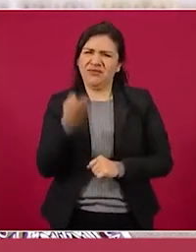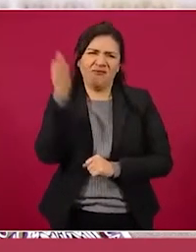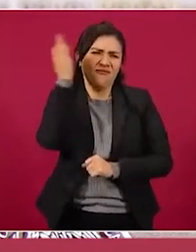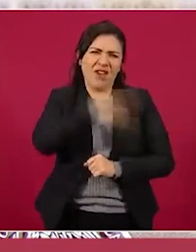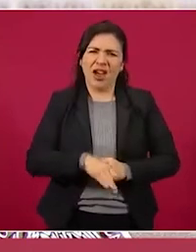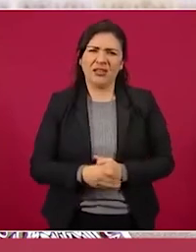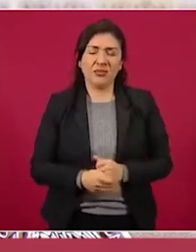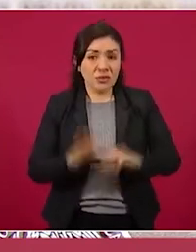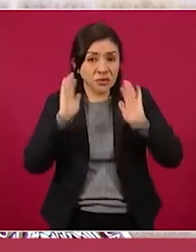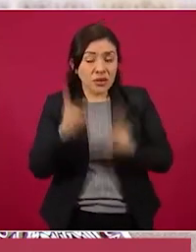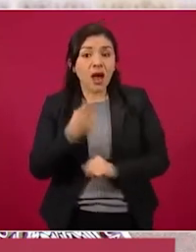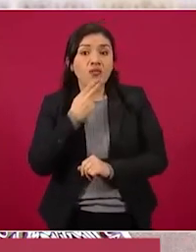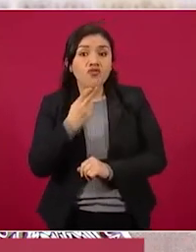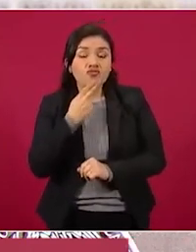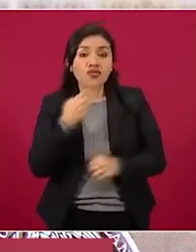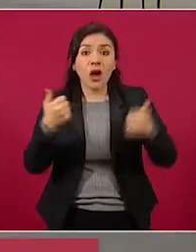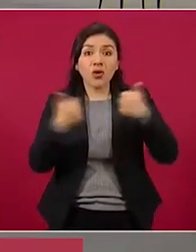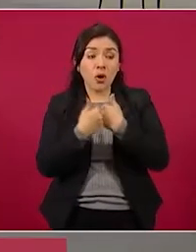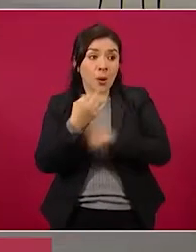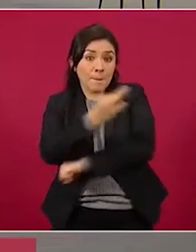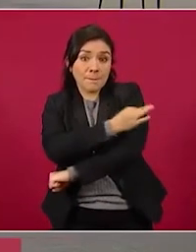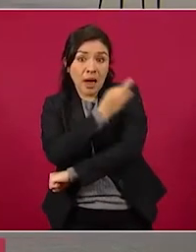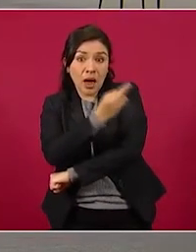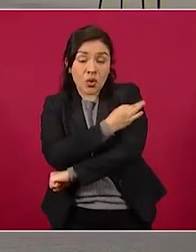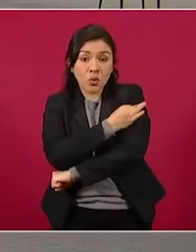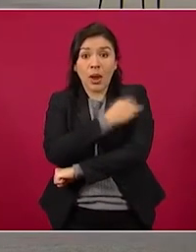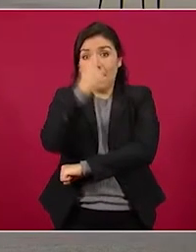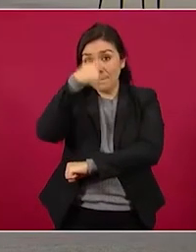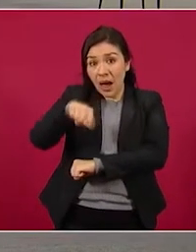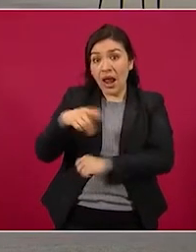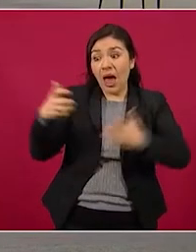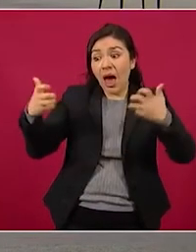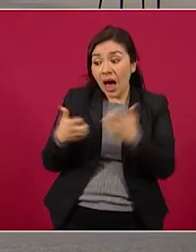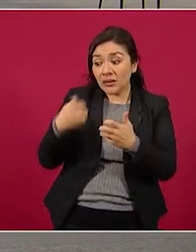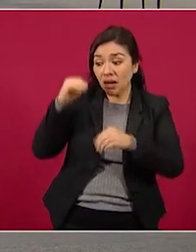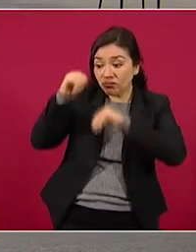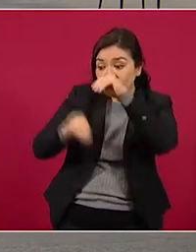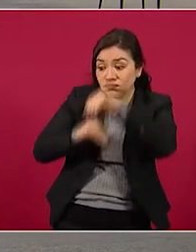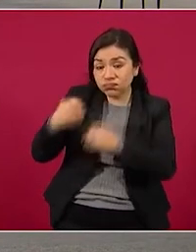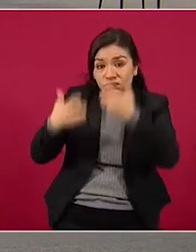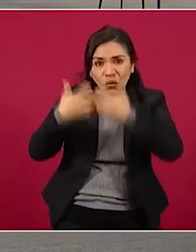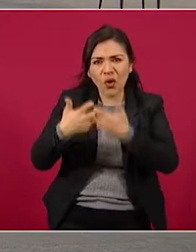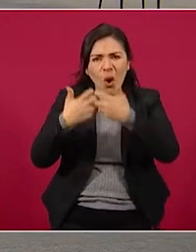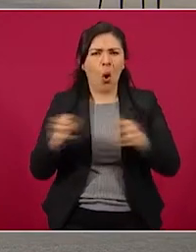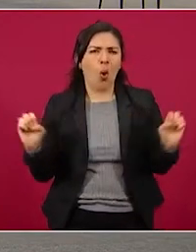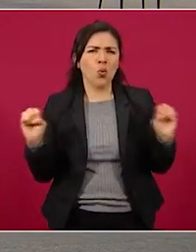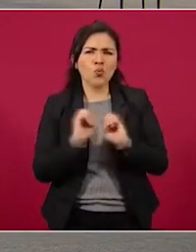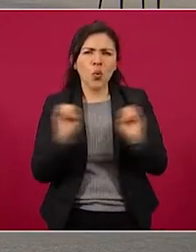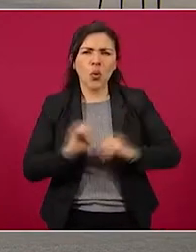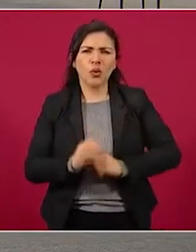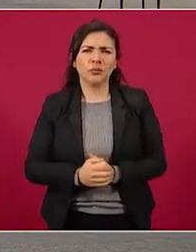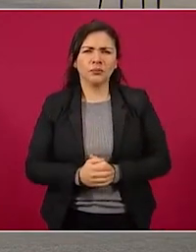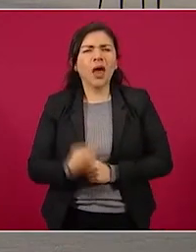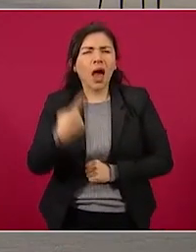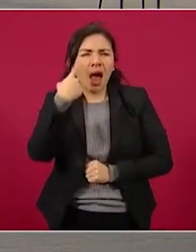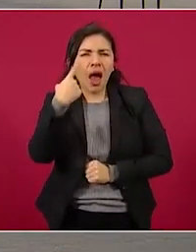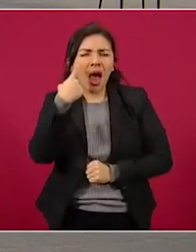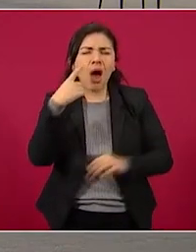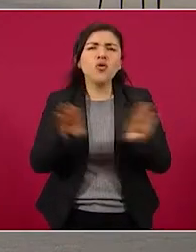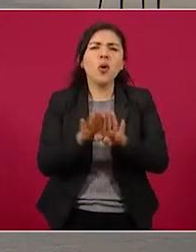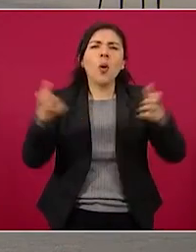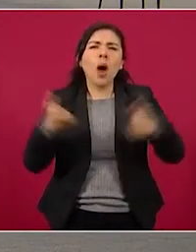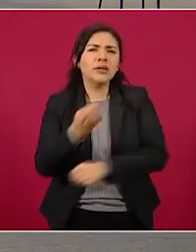que no se han utilizado biológicos veterinarios para su desarrollo. Normalmente, la elaboración de una